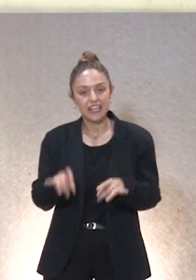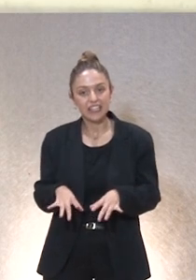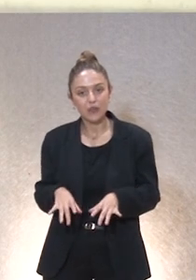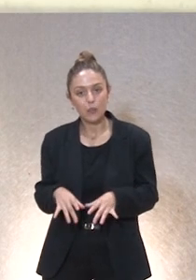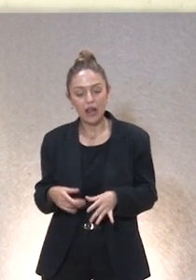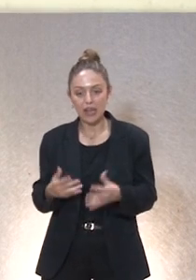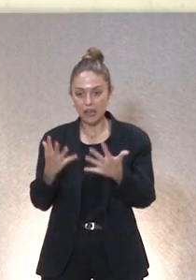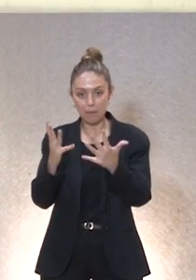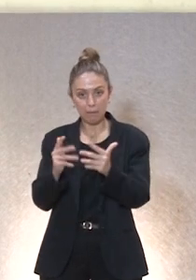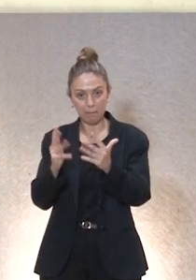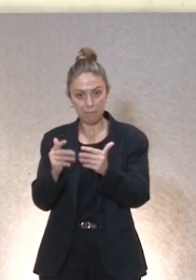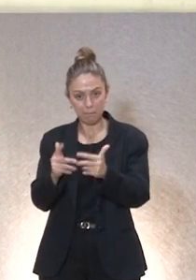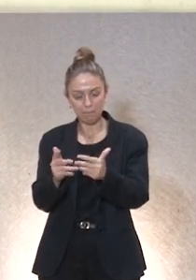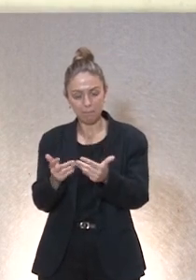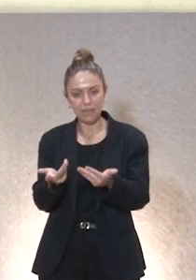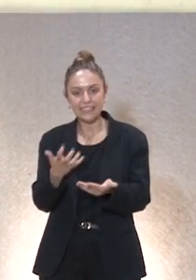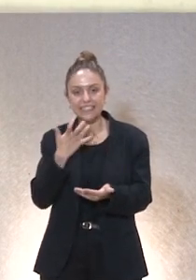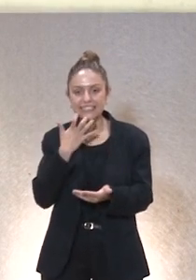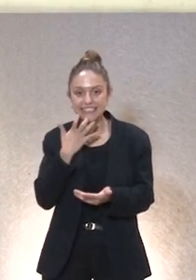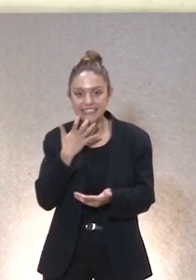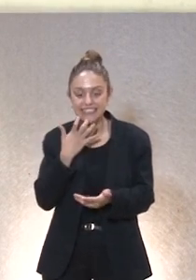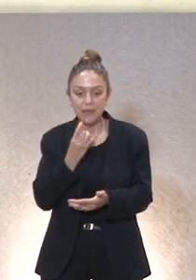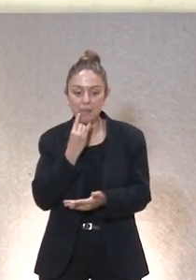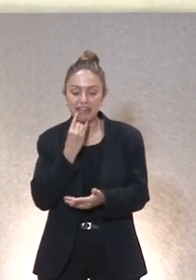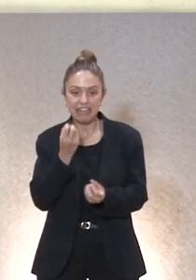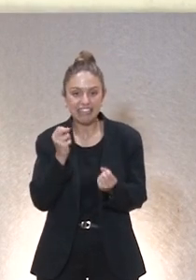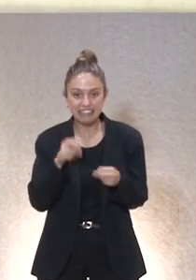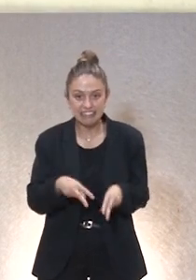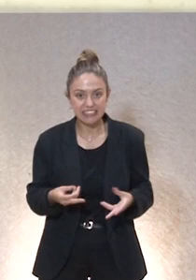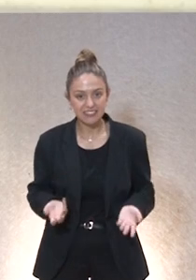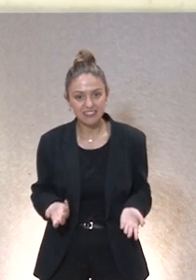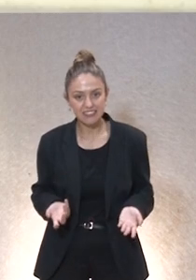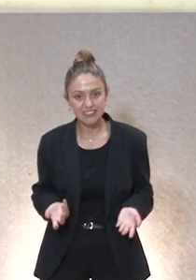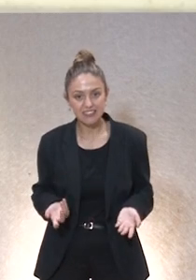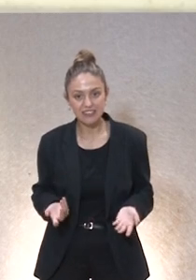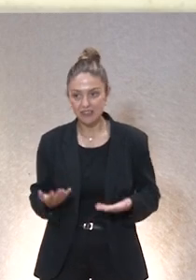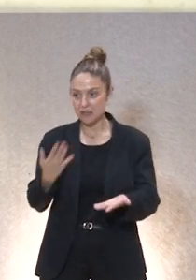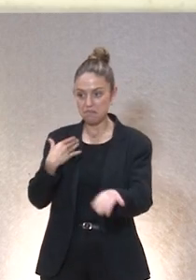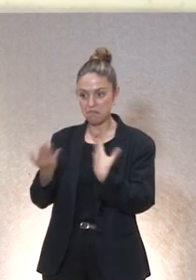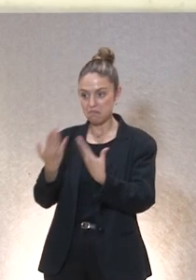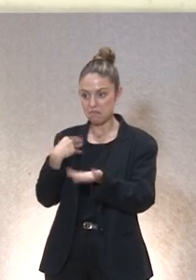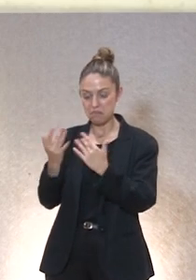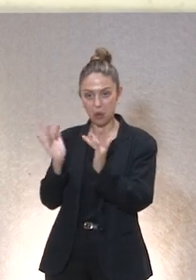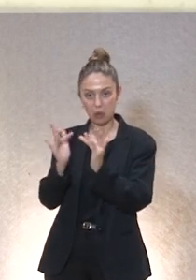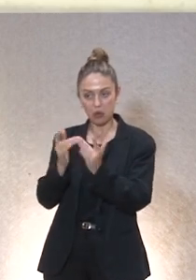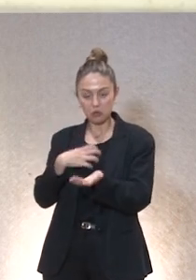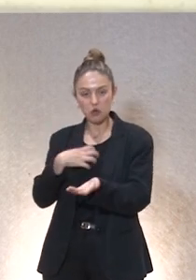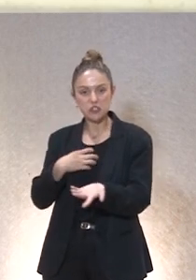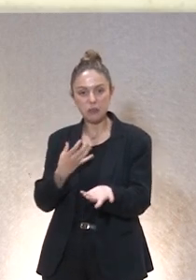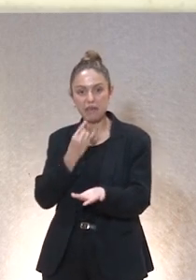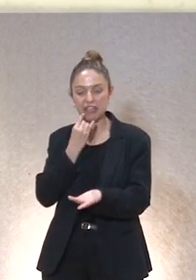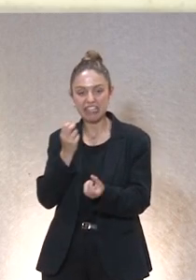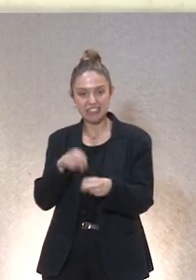metáforas algorítmicas es decir si tú estás cuidando sin batería llega un momento en el cual nadie va a hablar contigo porque está sin batería entonces